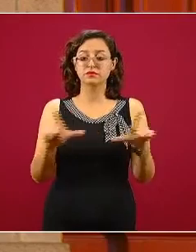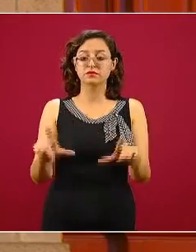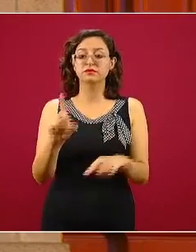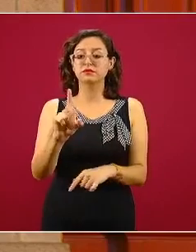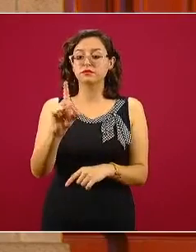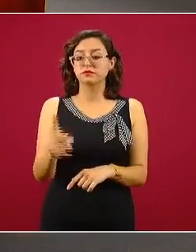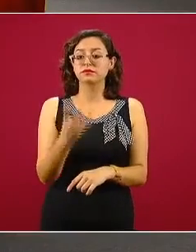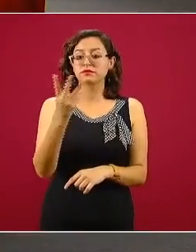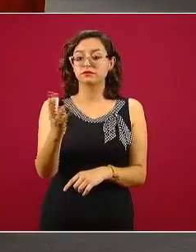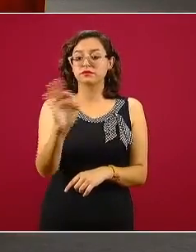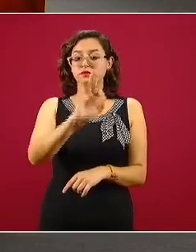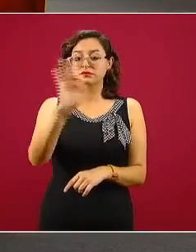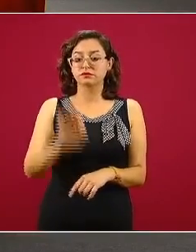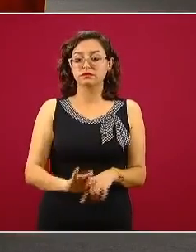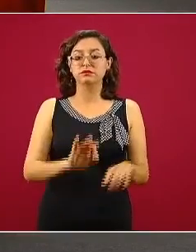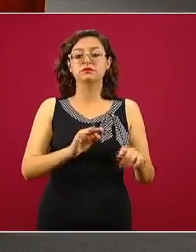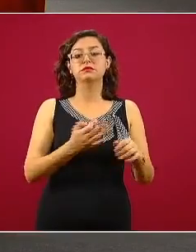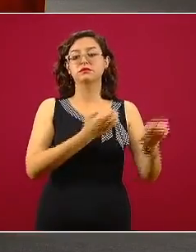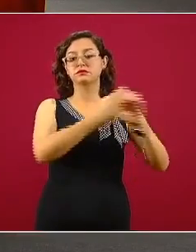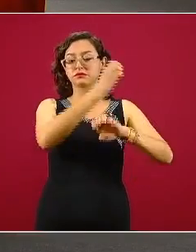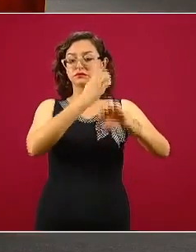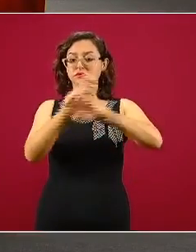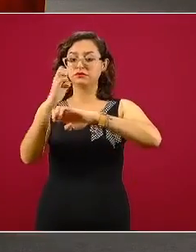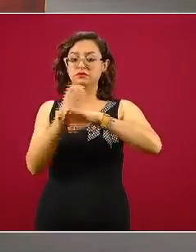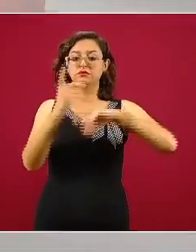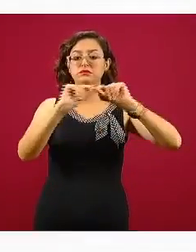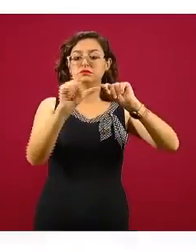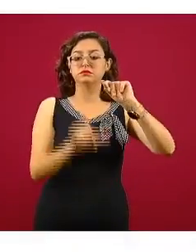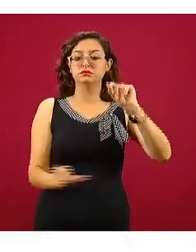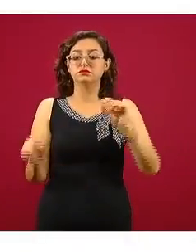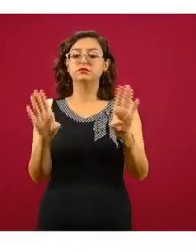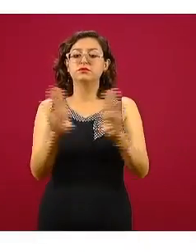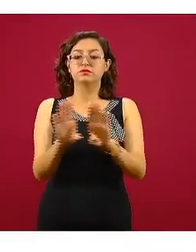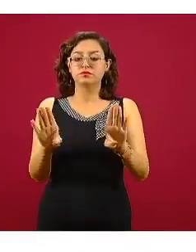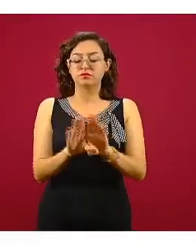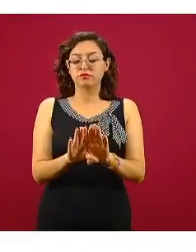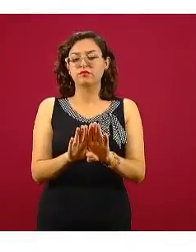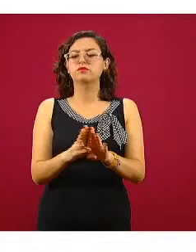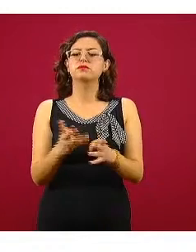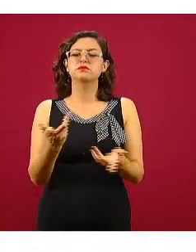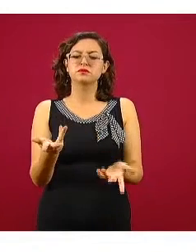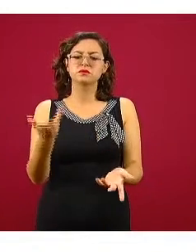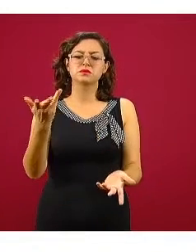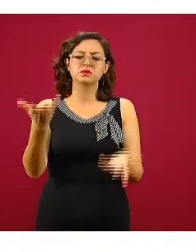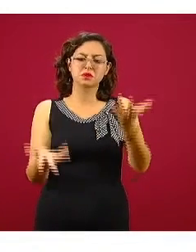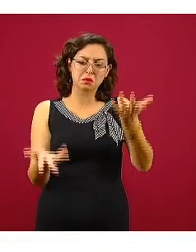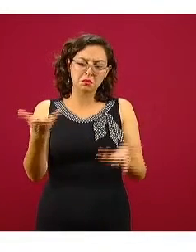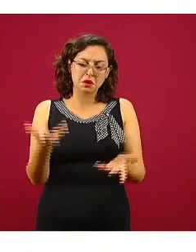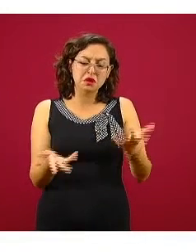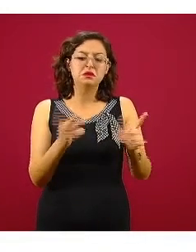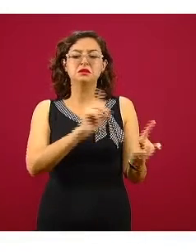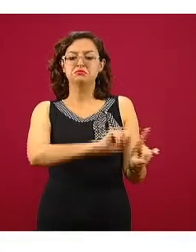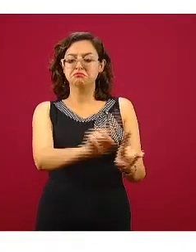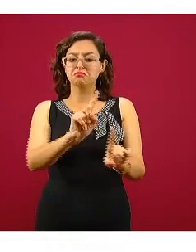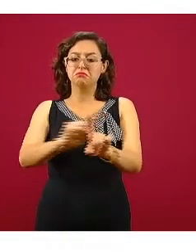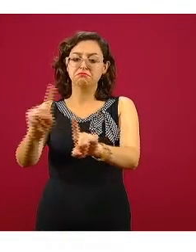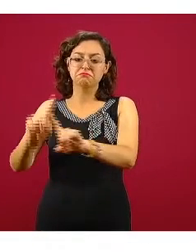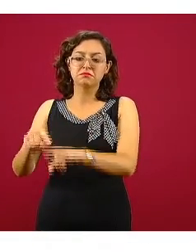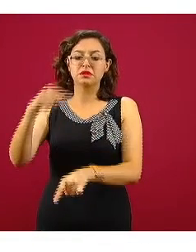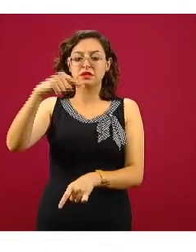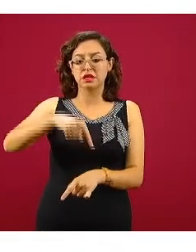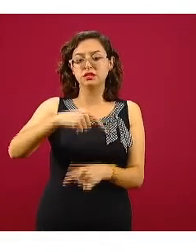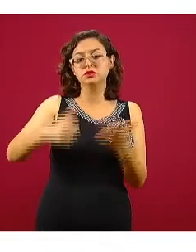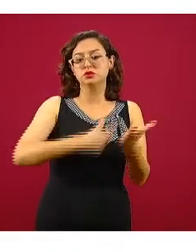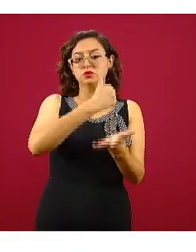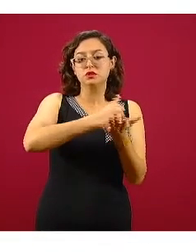% como está distribuido a nivel nacional. Hemos visto también variaciones en los últimos días en la ocupación en la Ciudad de México,